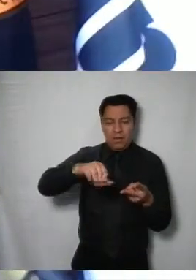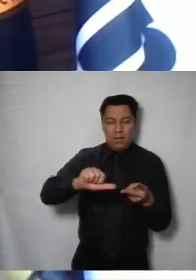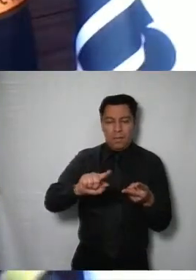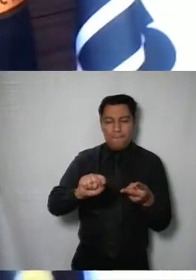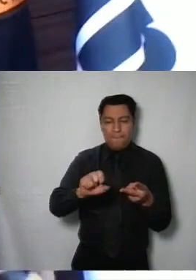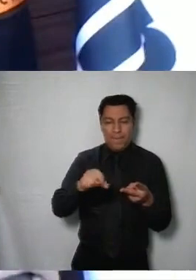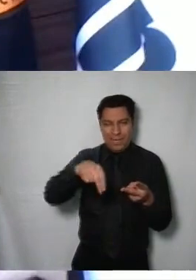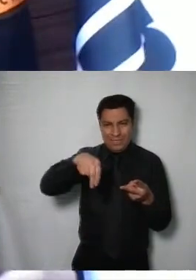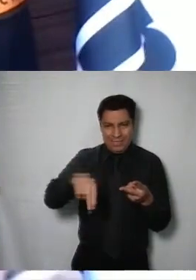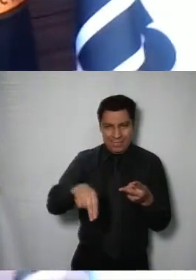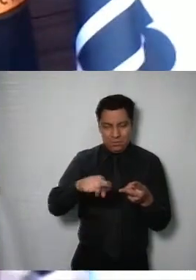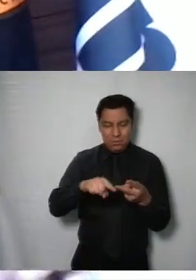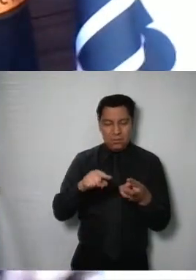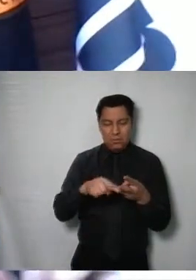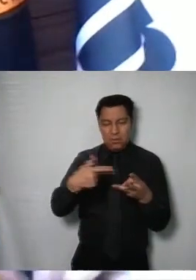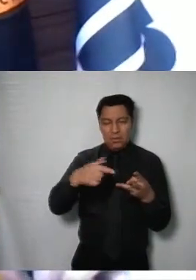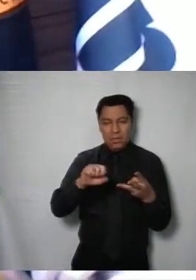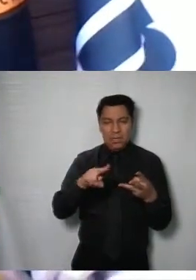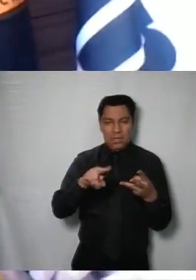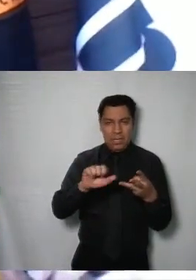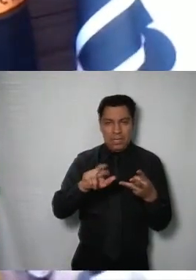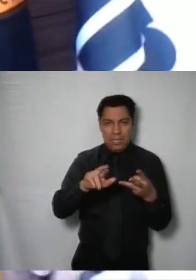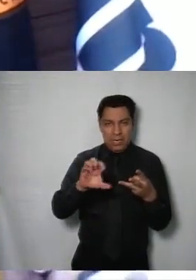voto concurrente del comisionado Guerrero